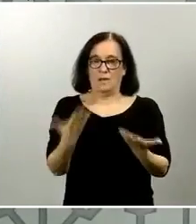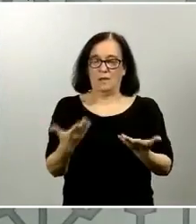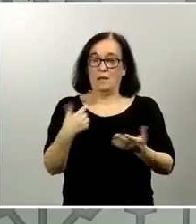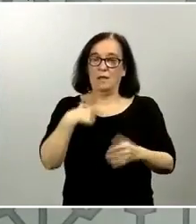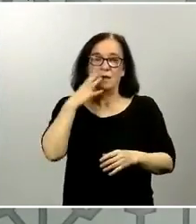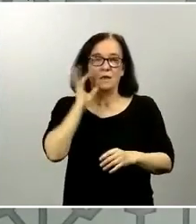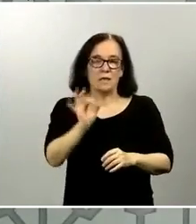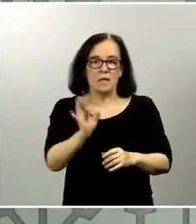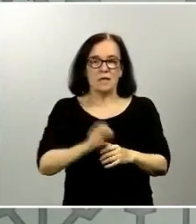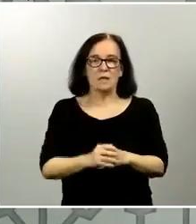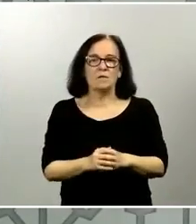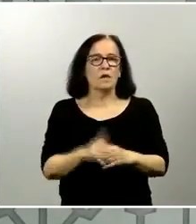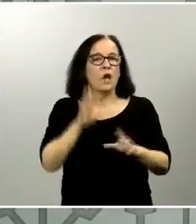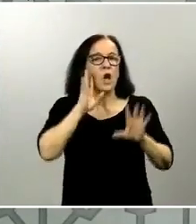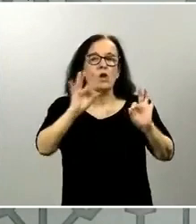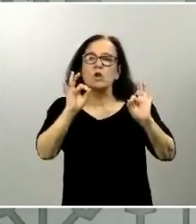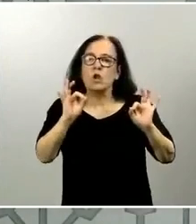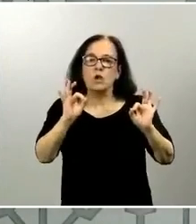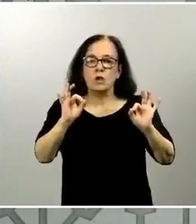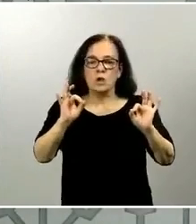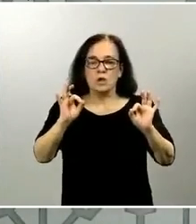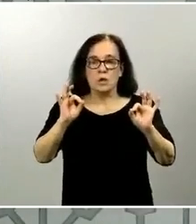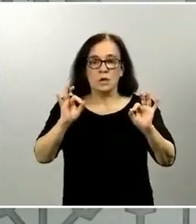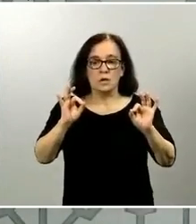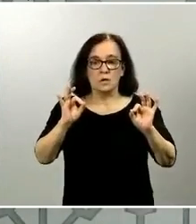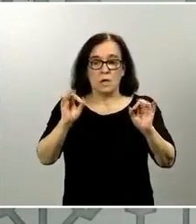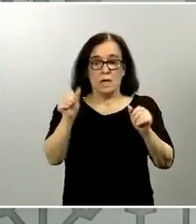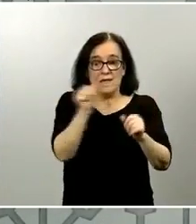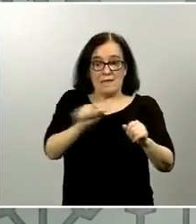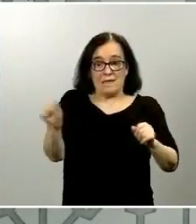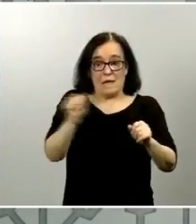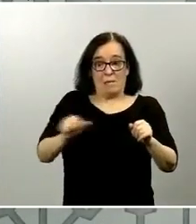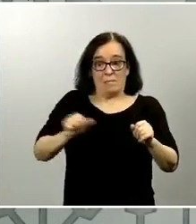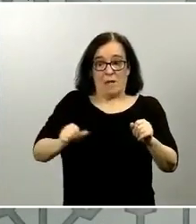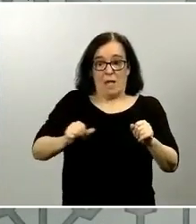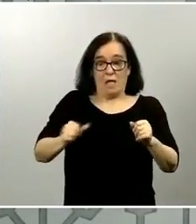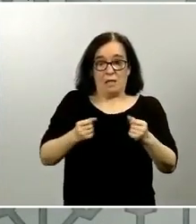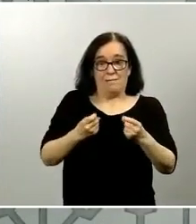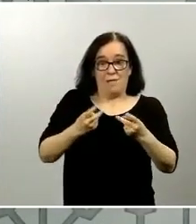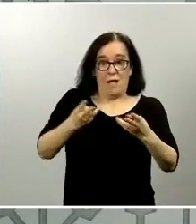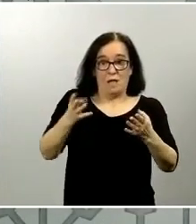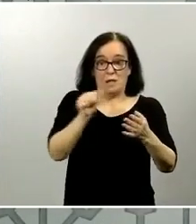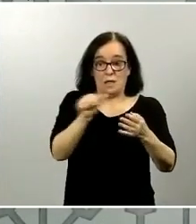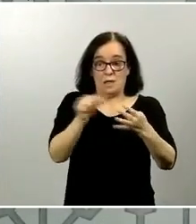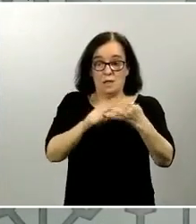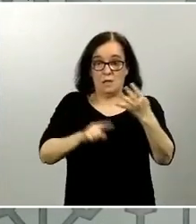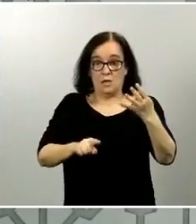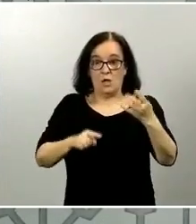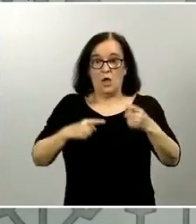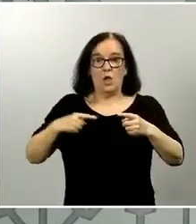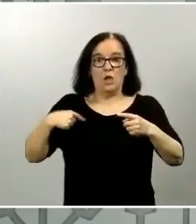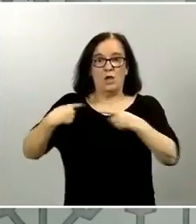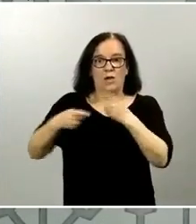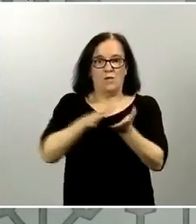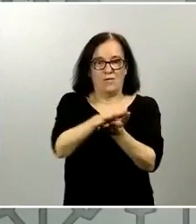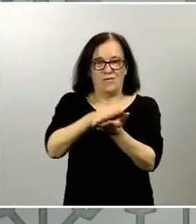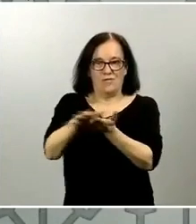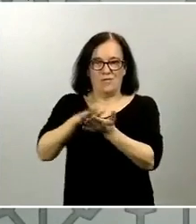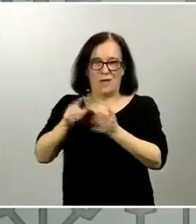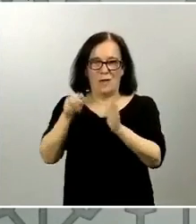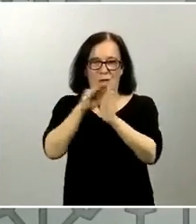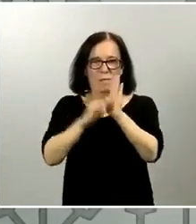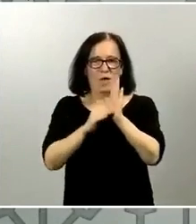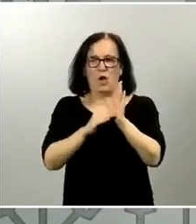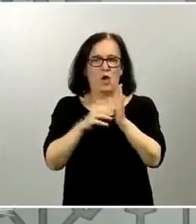es lógico ver al cabo de varias semanas todo este efecto de todas estas medidas creemos que sin ninguna